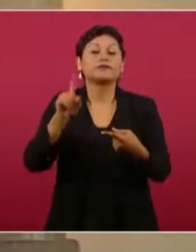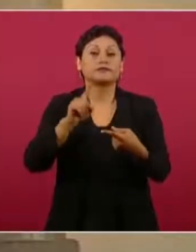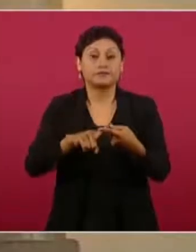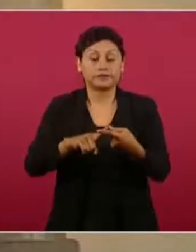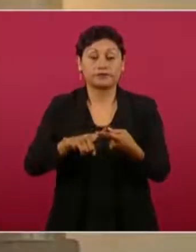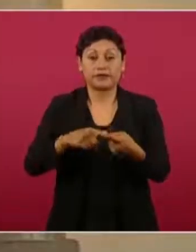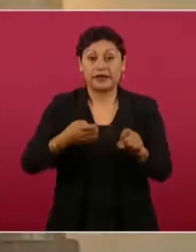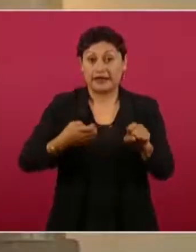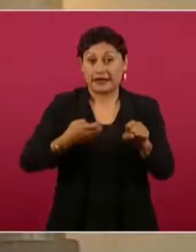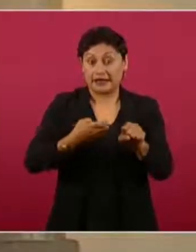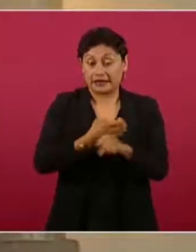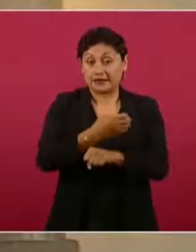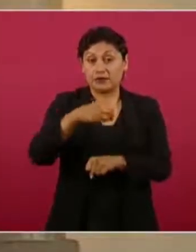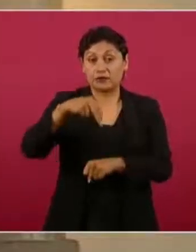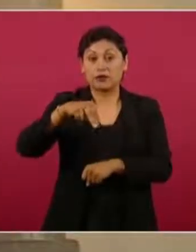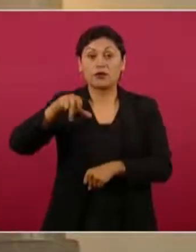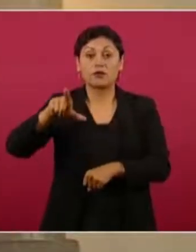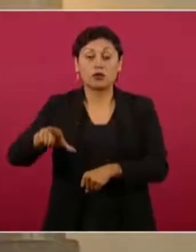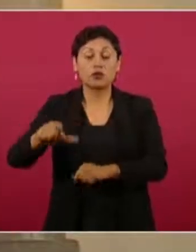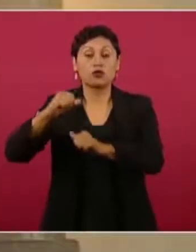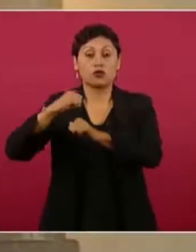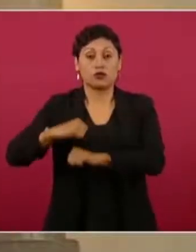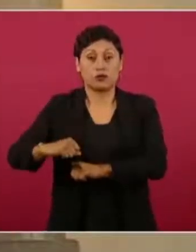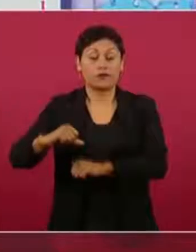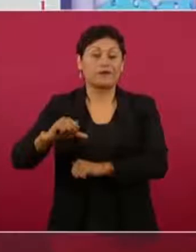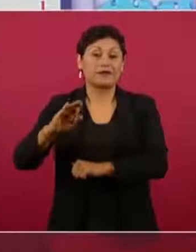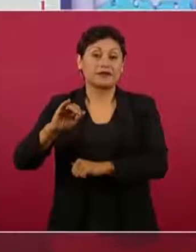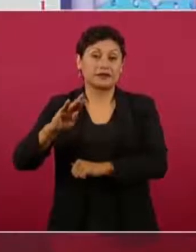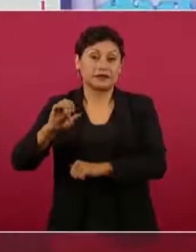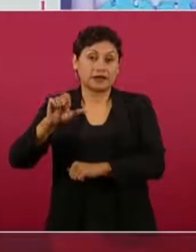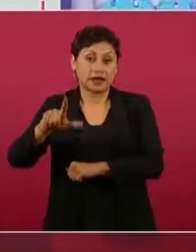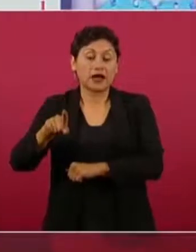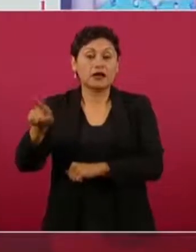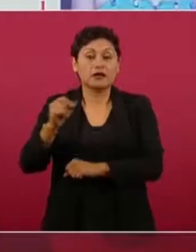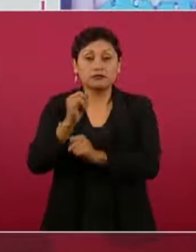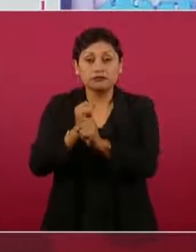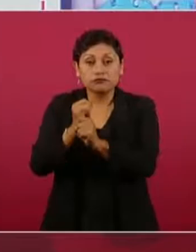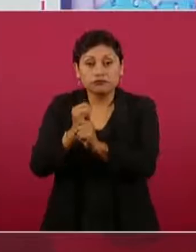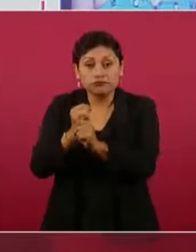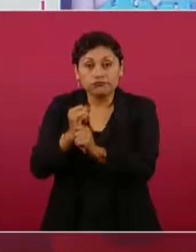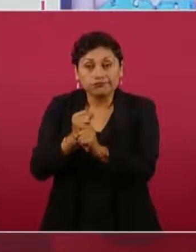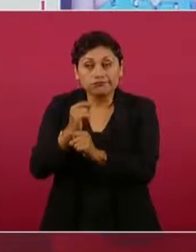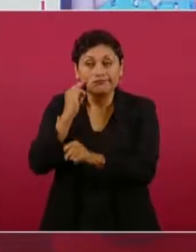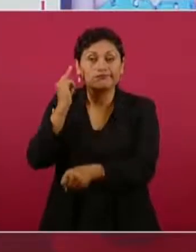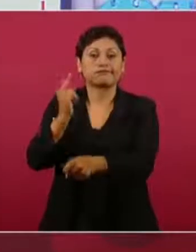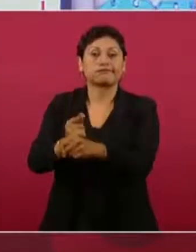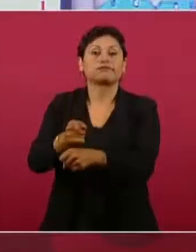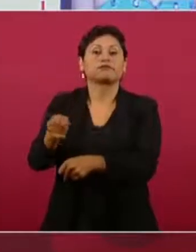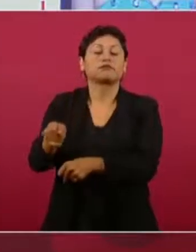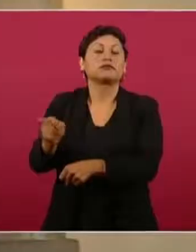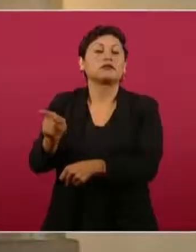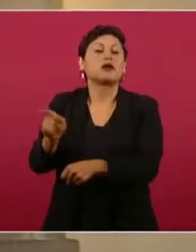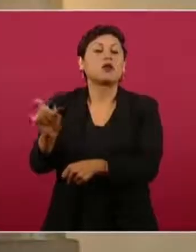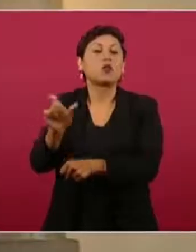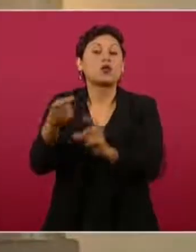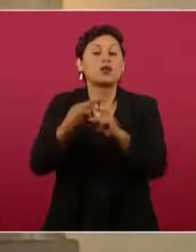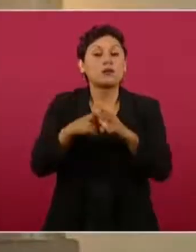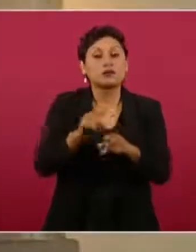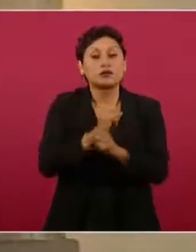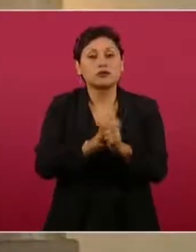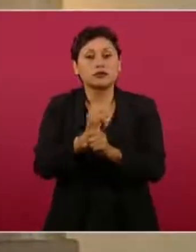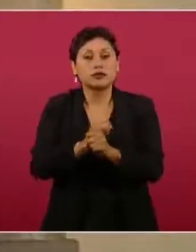las próximas horas formulará imputación penal contra quienes obstruyeron la acción de la justicia al inicio de la